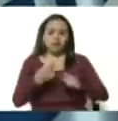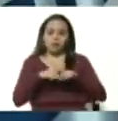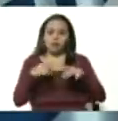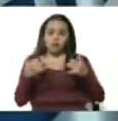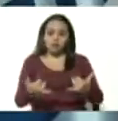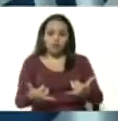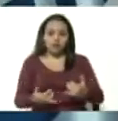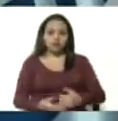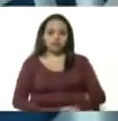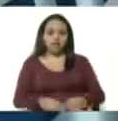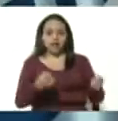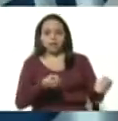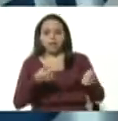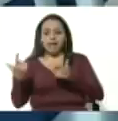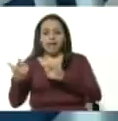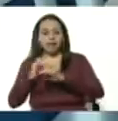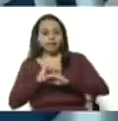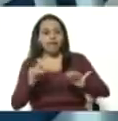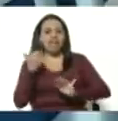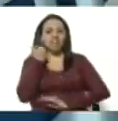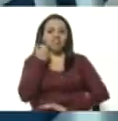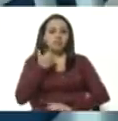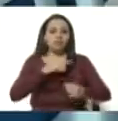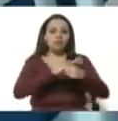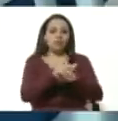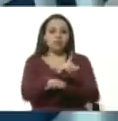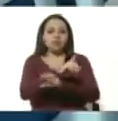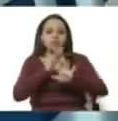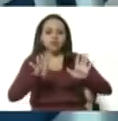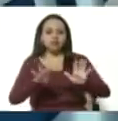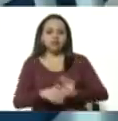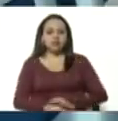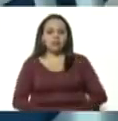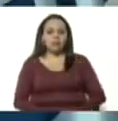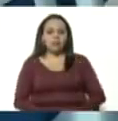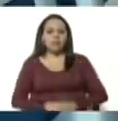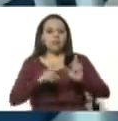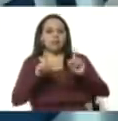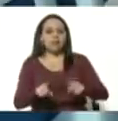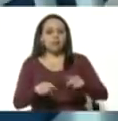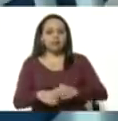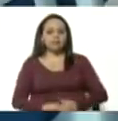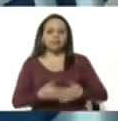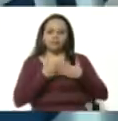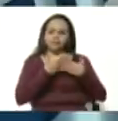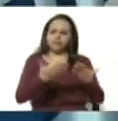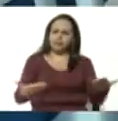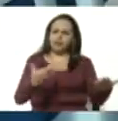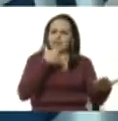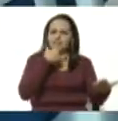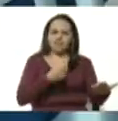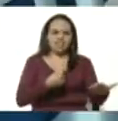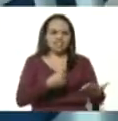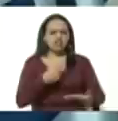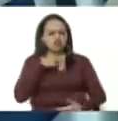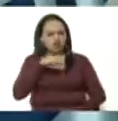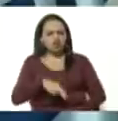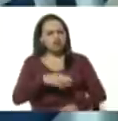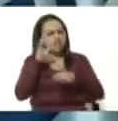enviaron enfermos de COVID-19 igualmente facilitaron no hay dudas